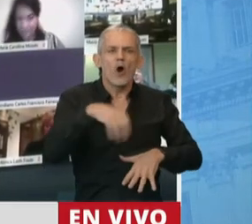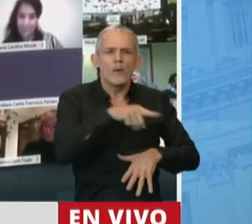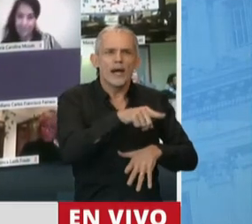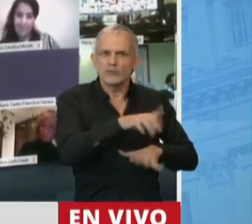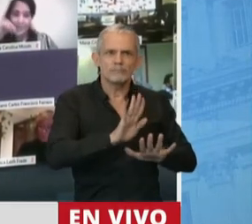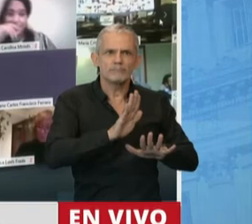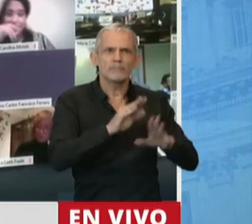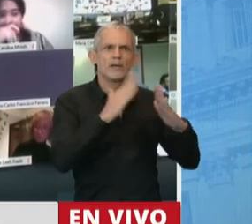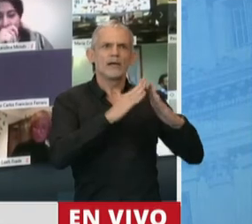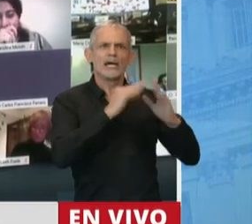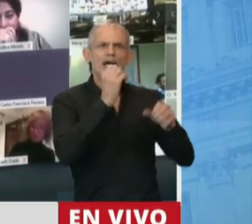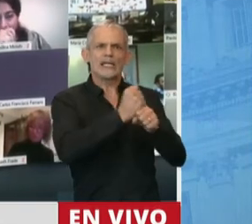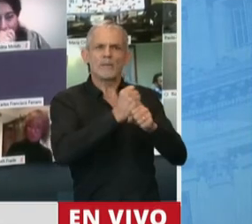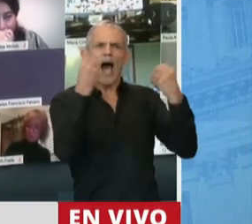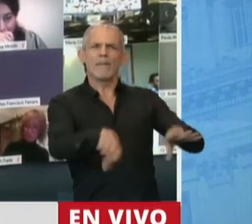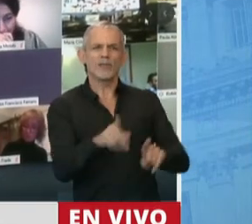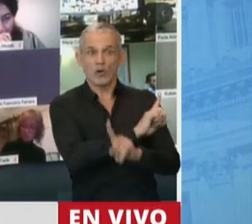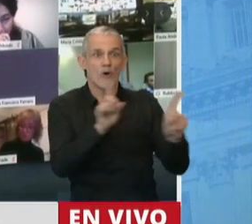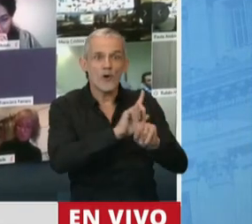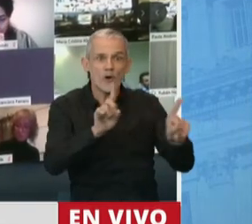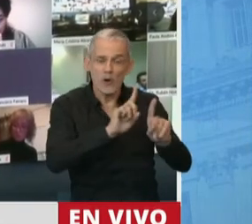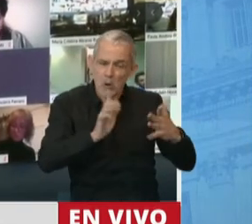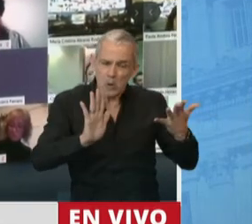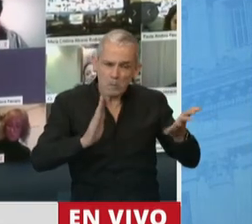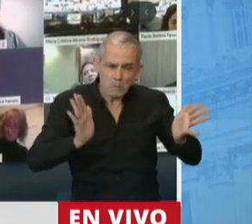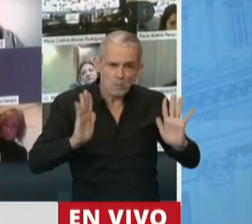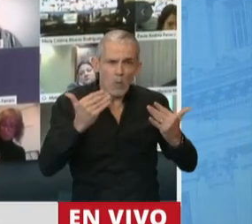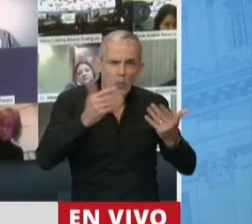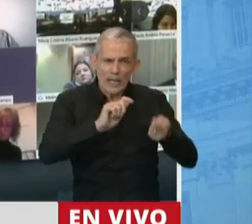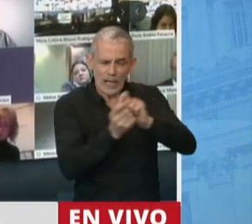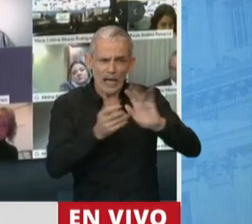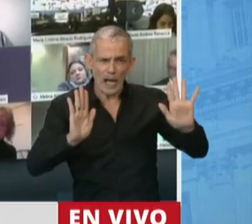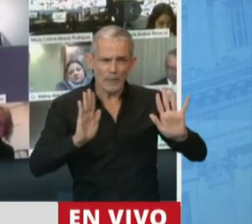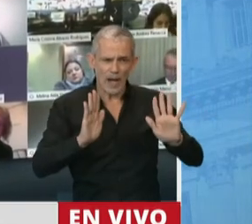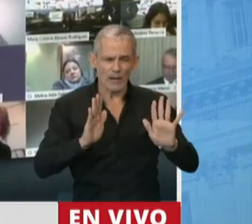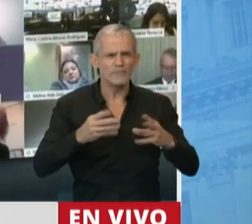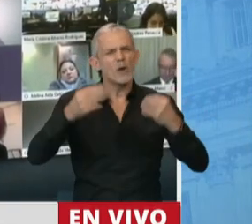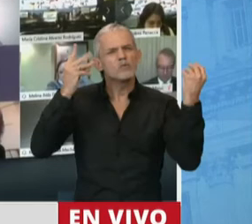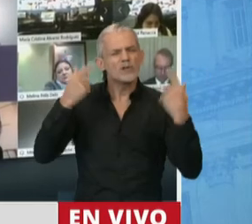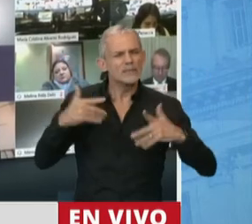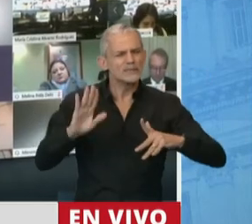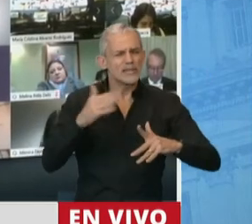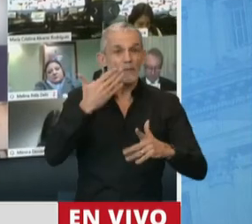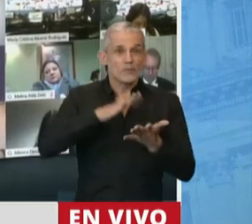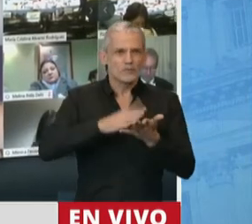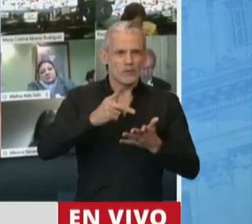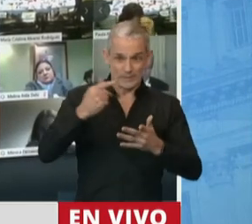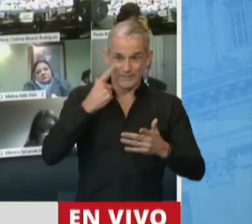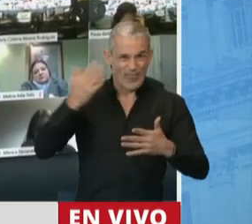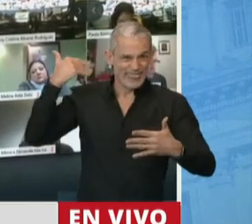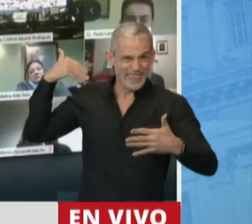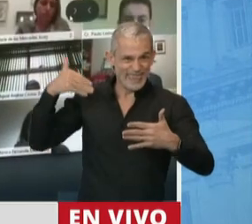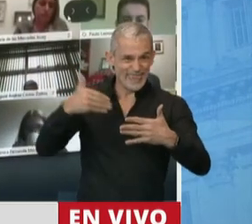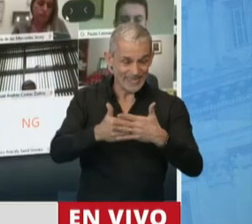que abandonar el trabajo. Porque muchas veces hemos hablado en el recorrido de estos días